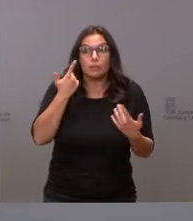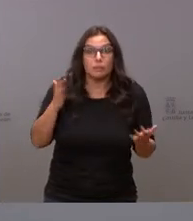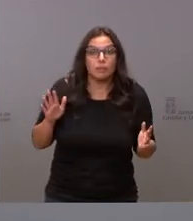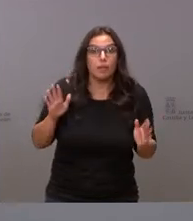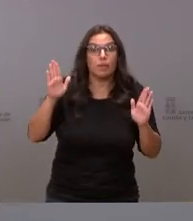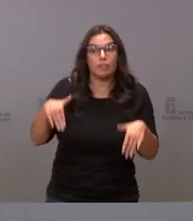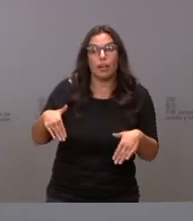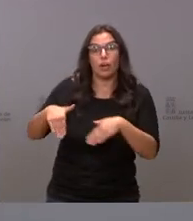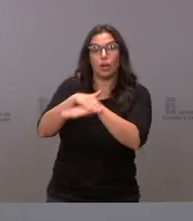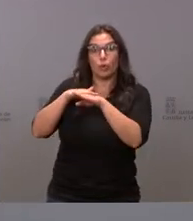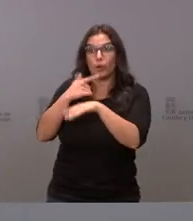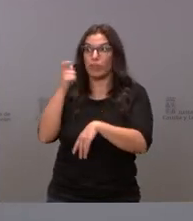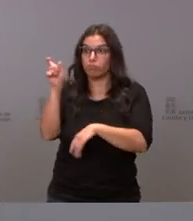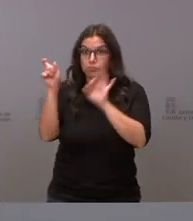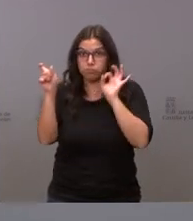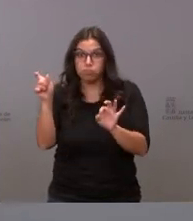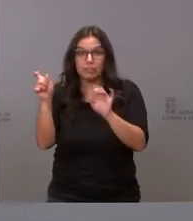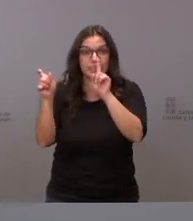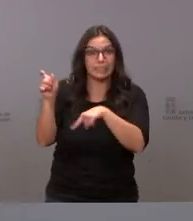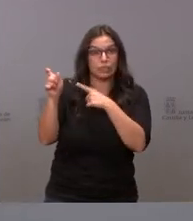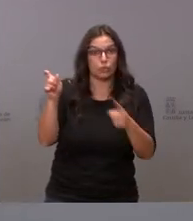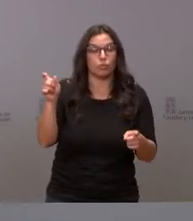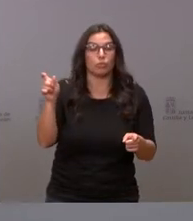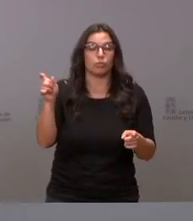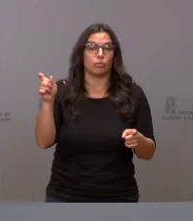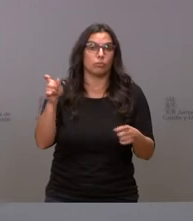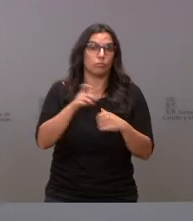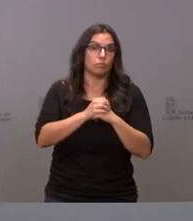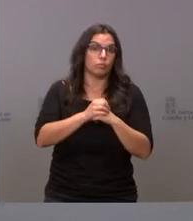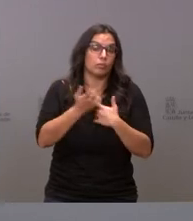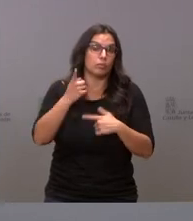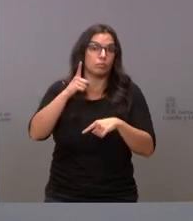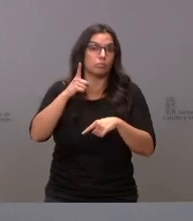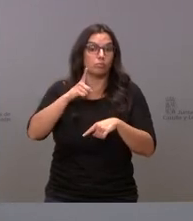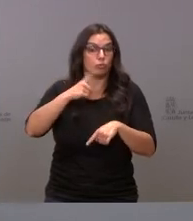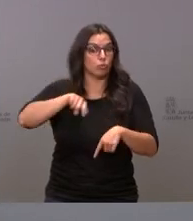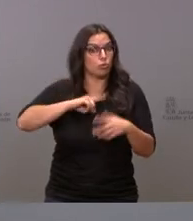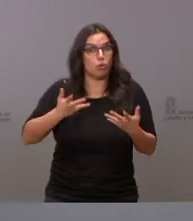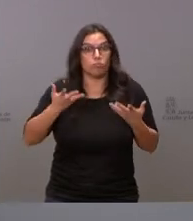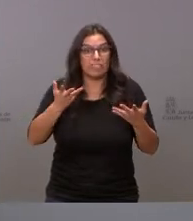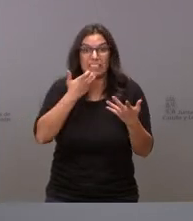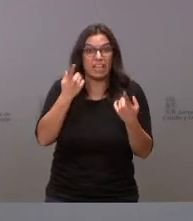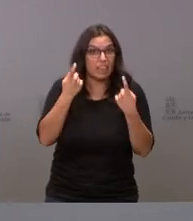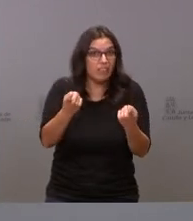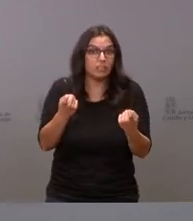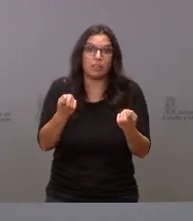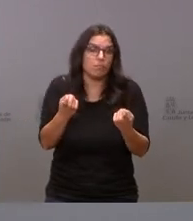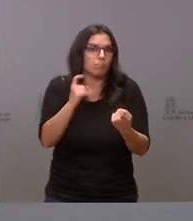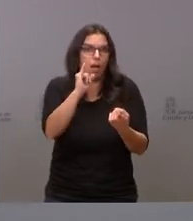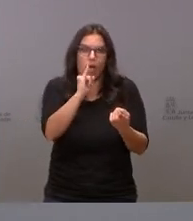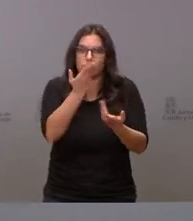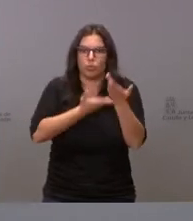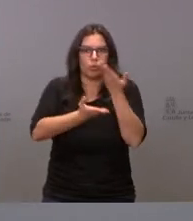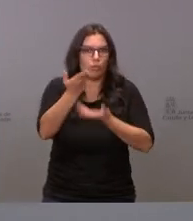gobierno precisa esa cantidad o no la precisa y nosotros la disposición es que si fuera necesario pues ahí está nuestra